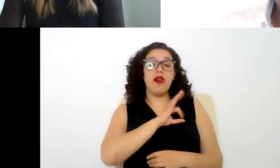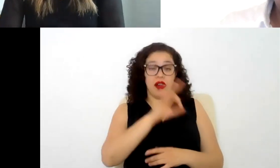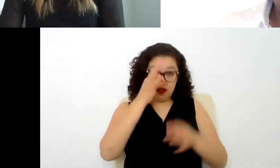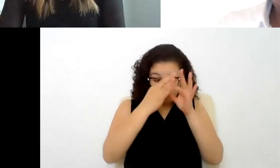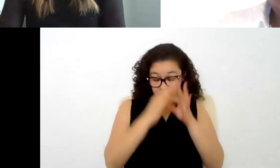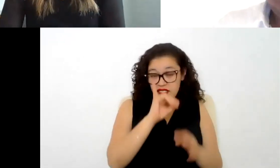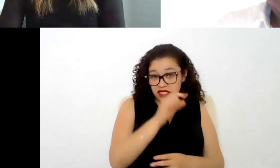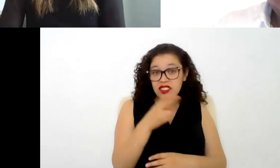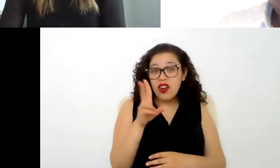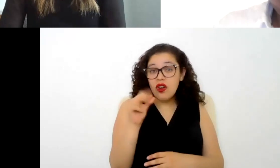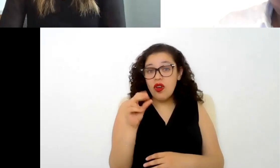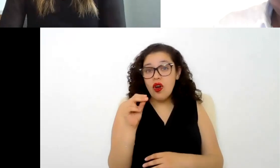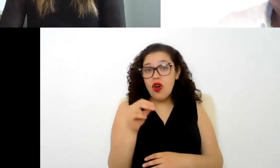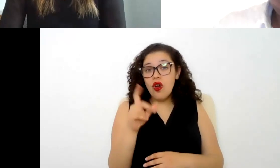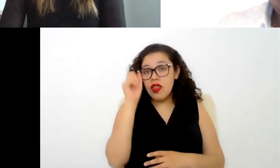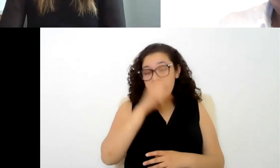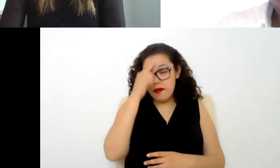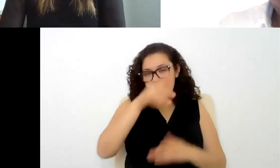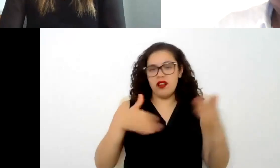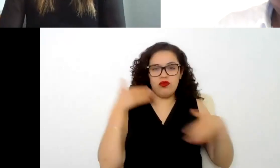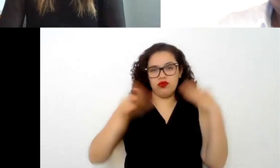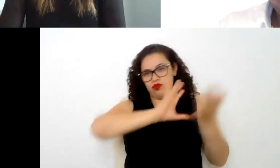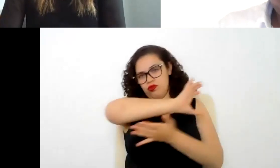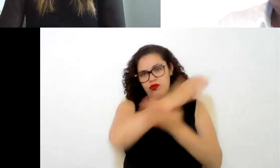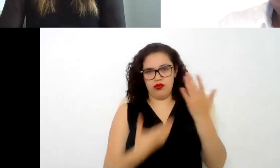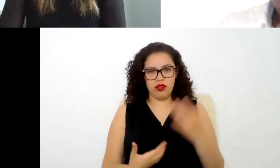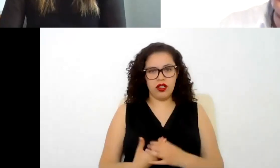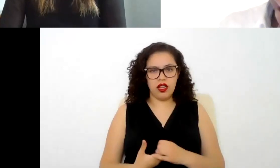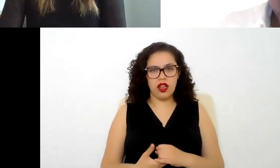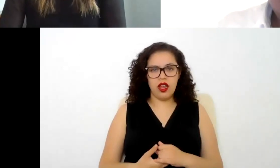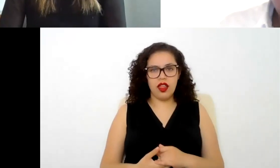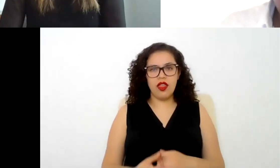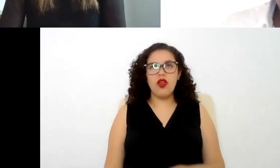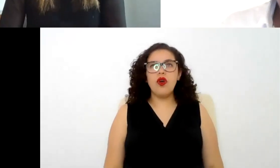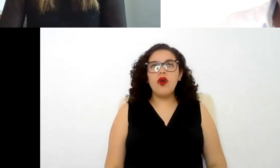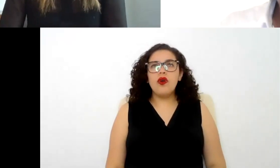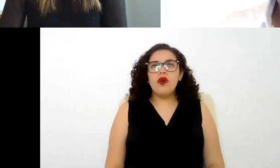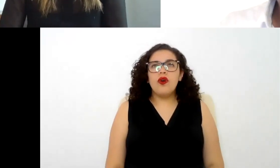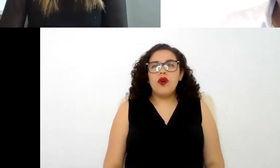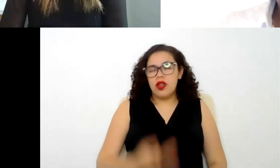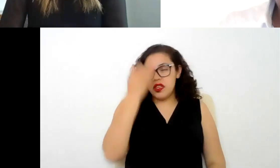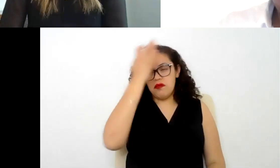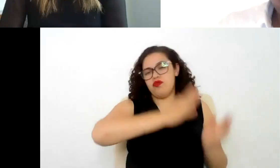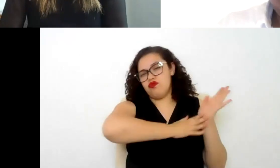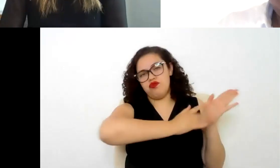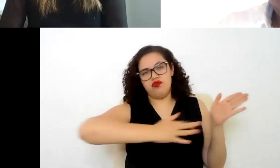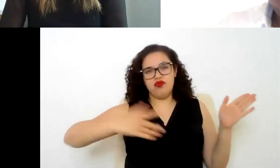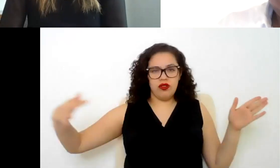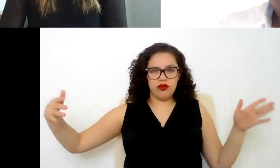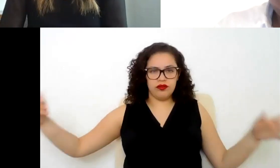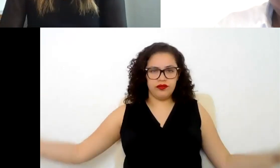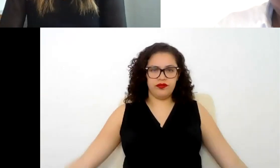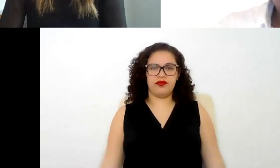ellas para poder celebrar un contrato por tiempo indeterminado que en teoría y